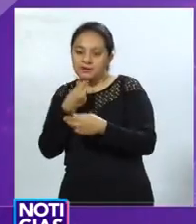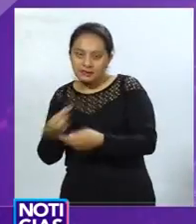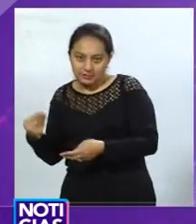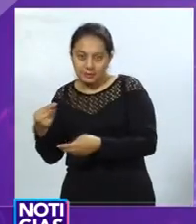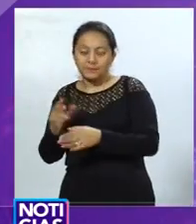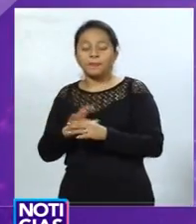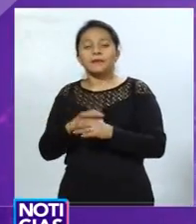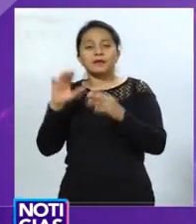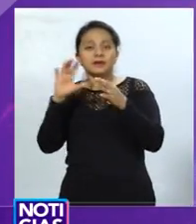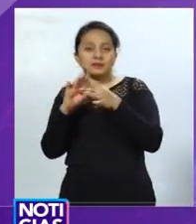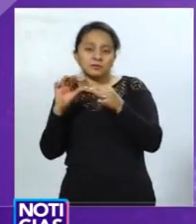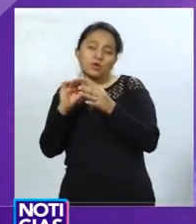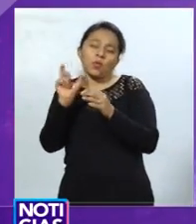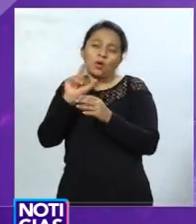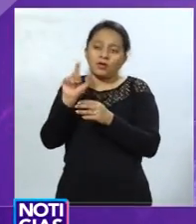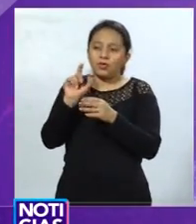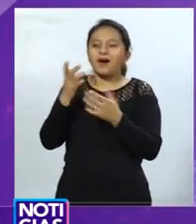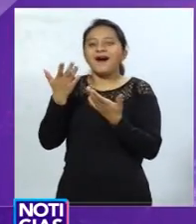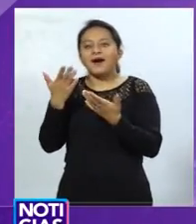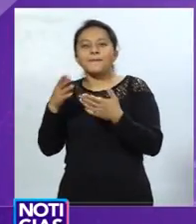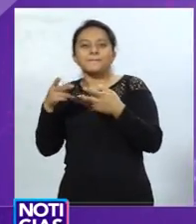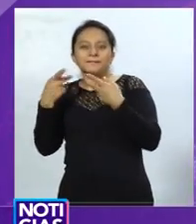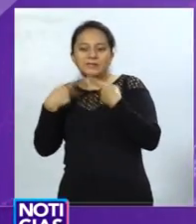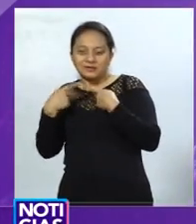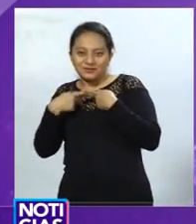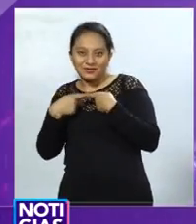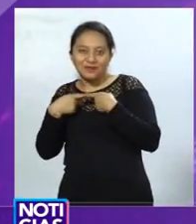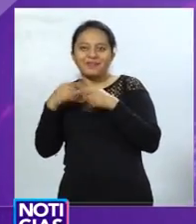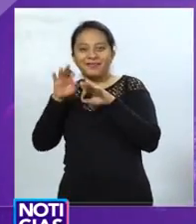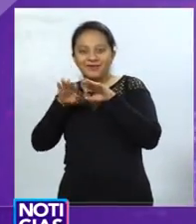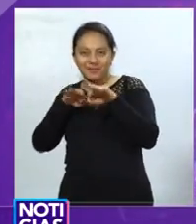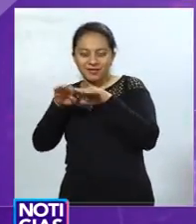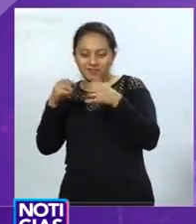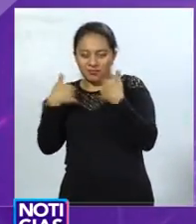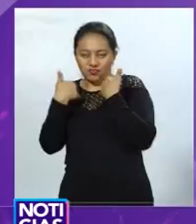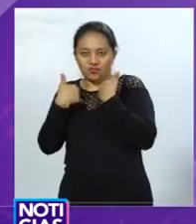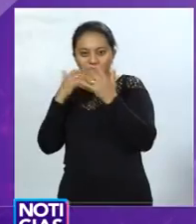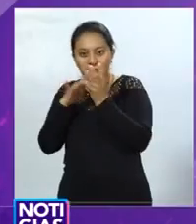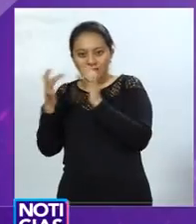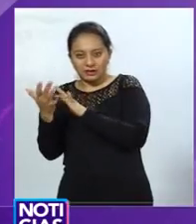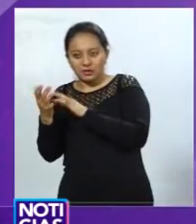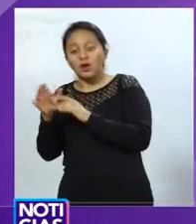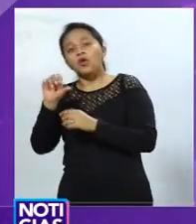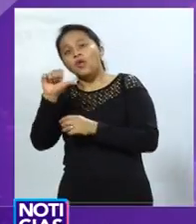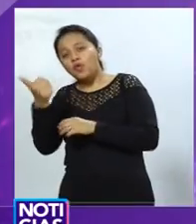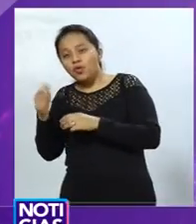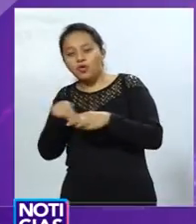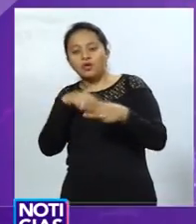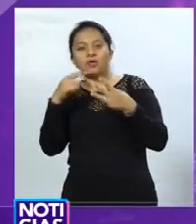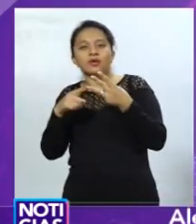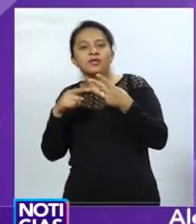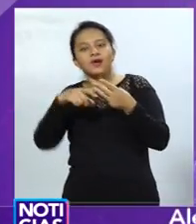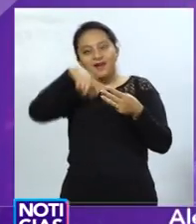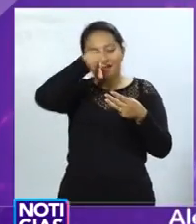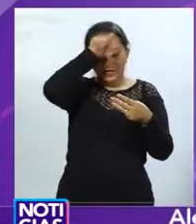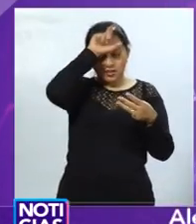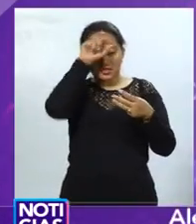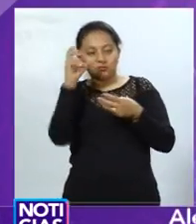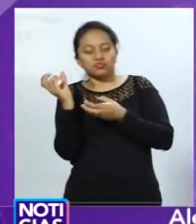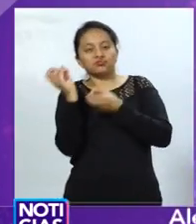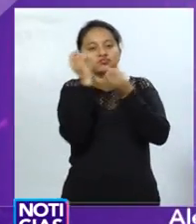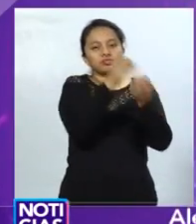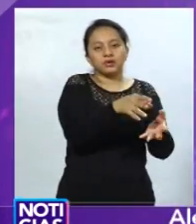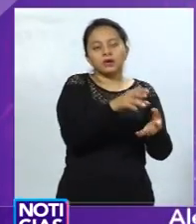carpintería, José. La huida a Egipto y un grupo de acólitos cantando a la Virgen María. Entonces, logramos un